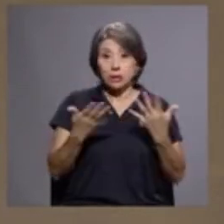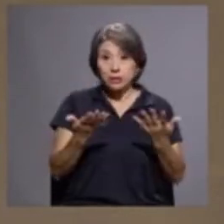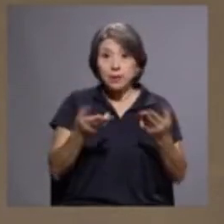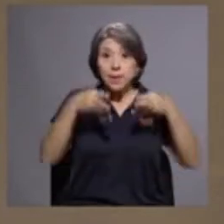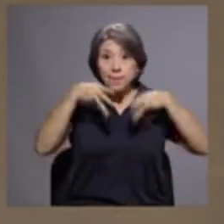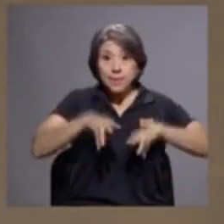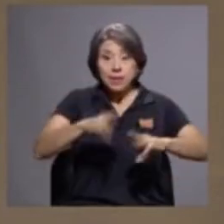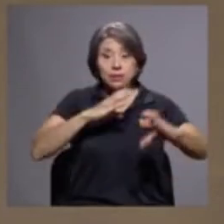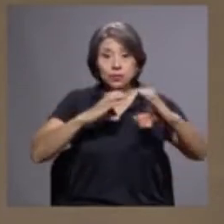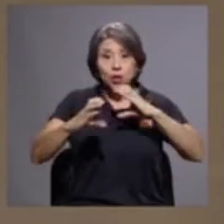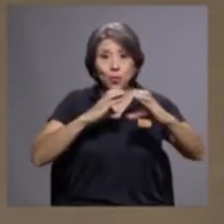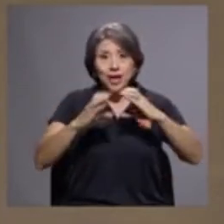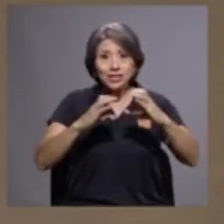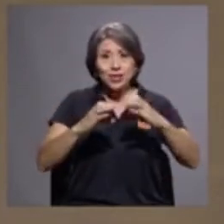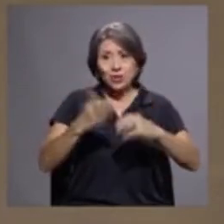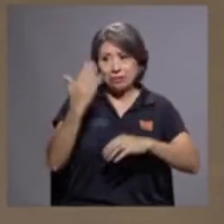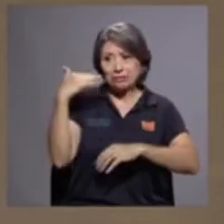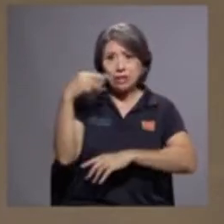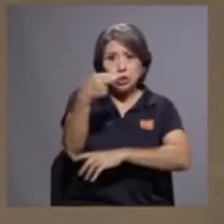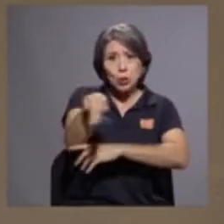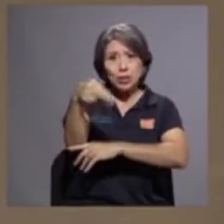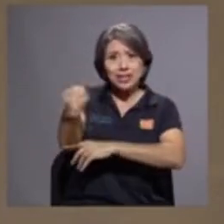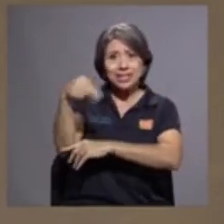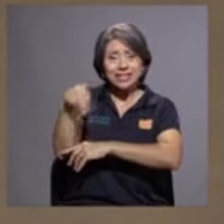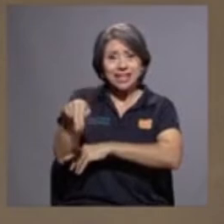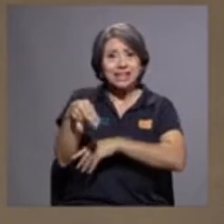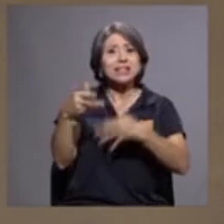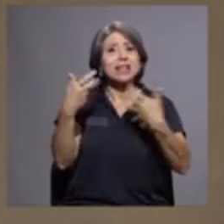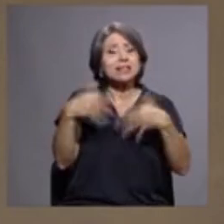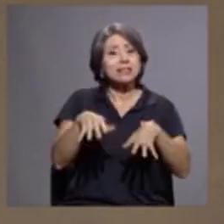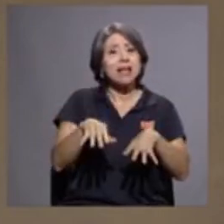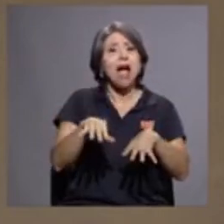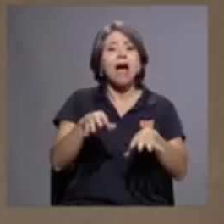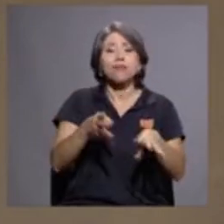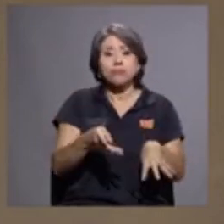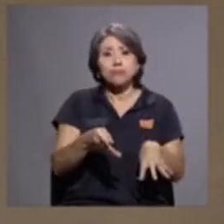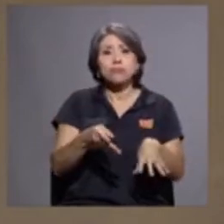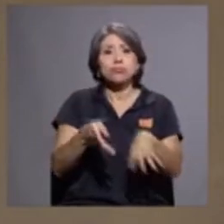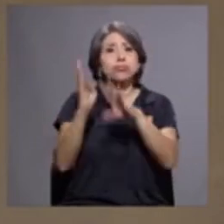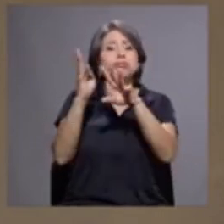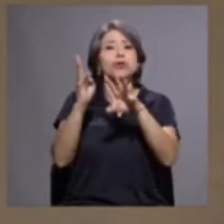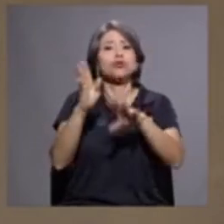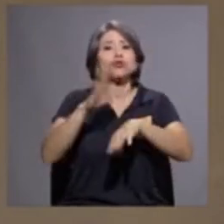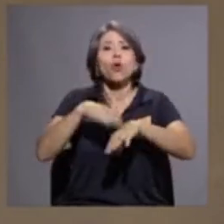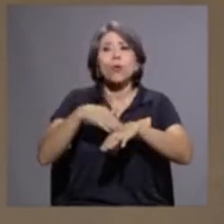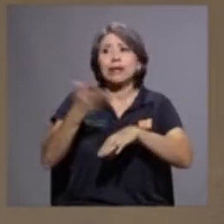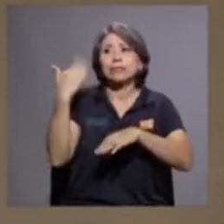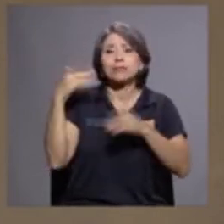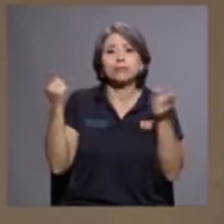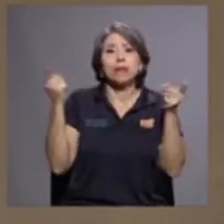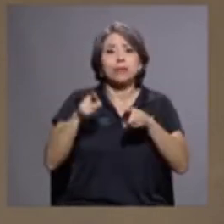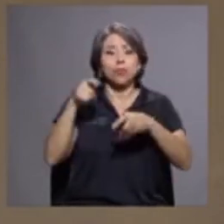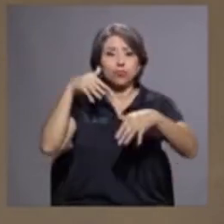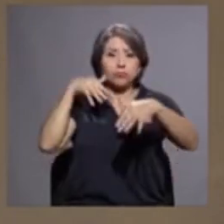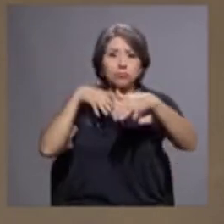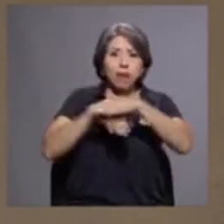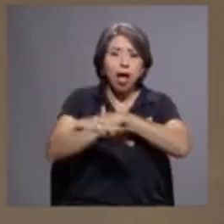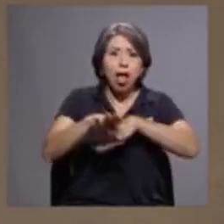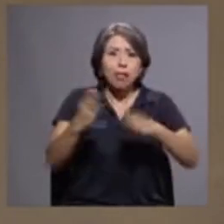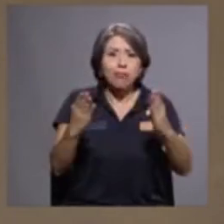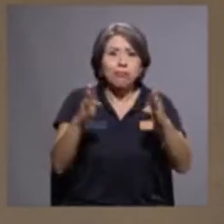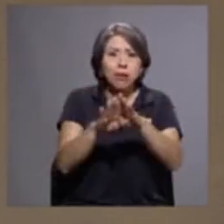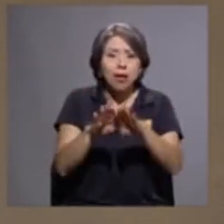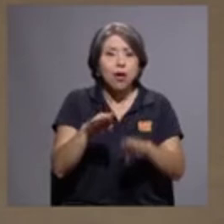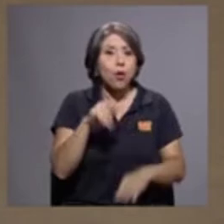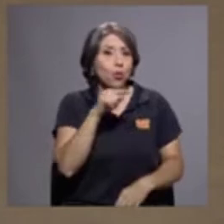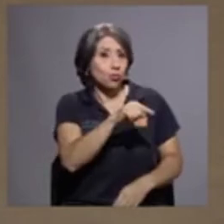publicaron en noticias sus primeras manifestaciones alrededor de la toma y supongo que usted perfectamente pudo haber sentido